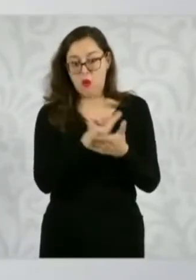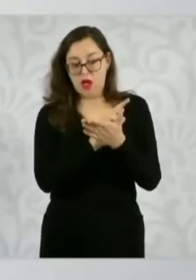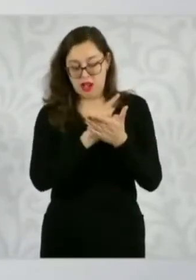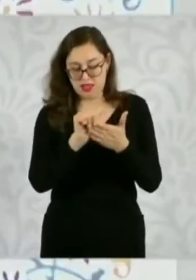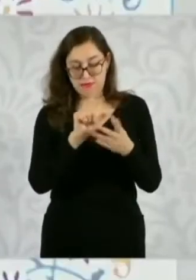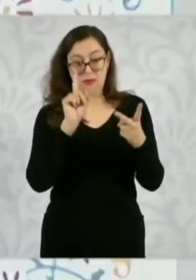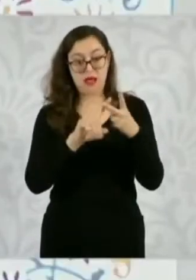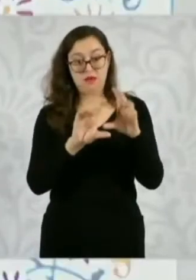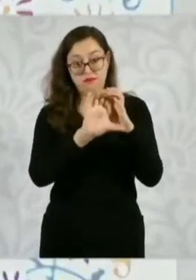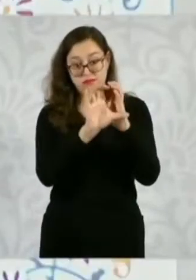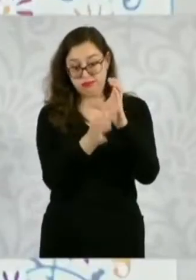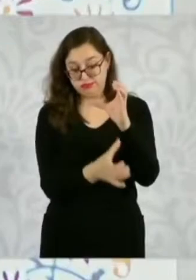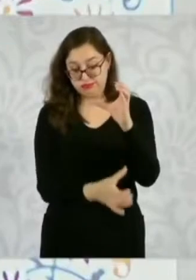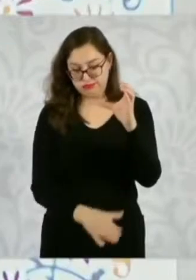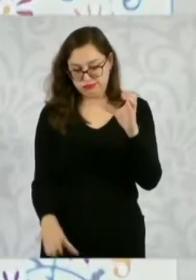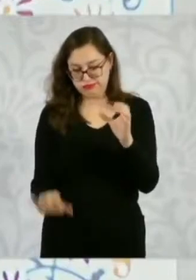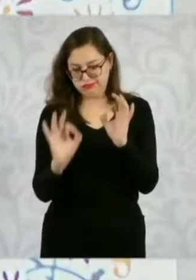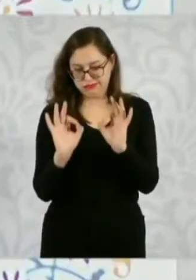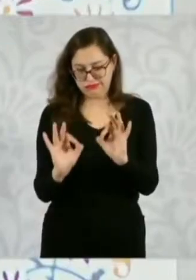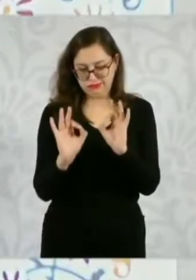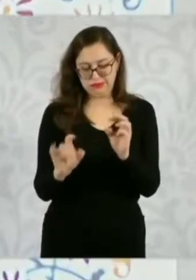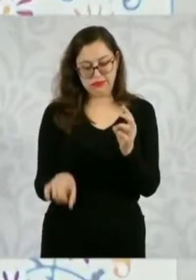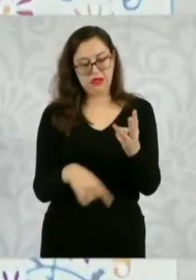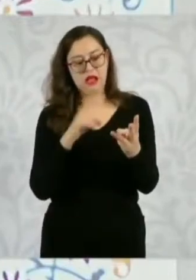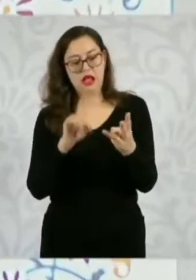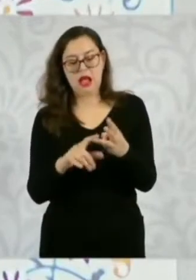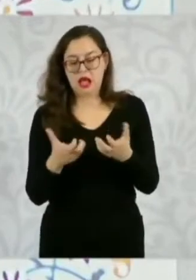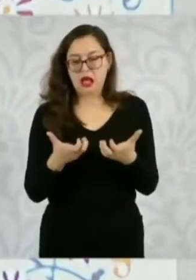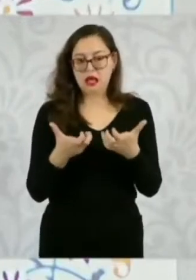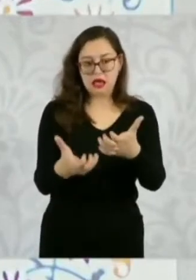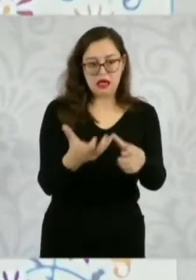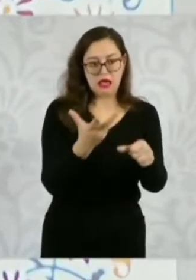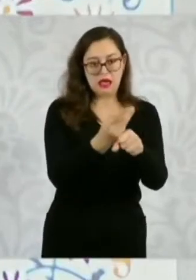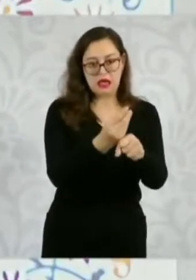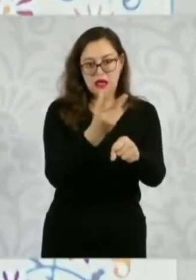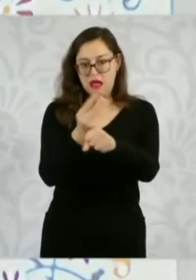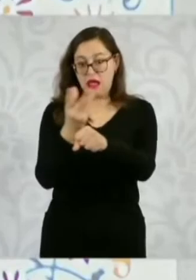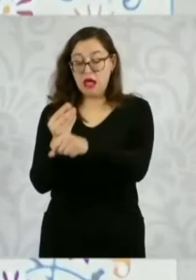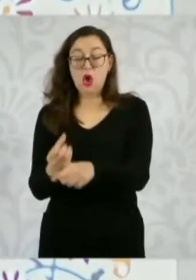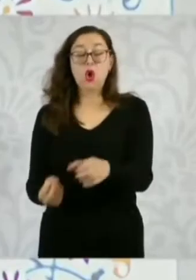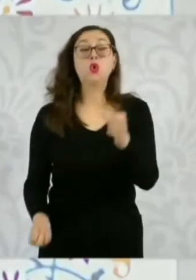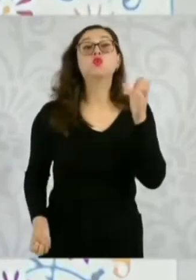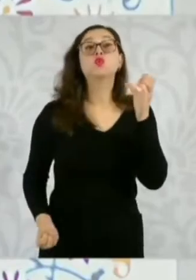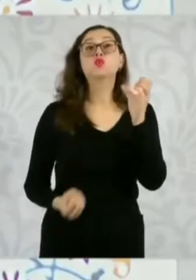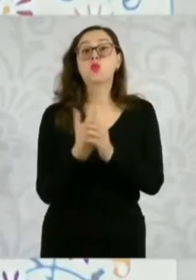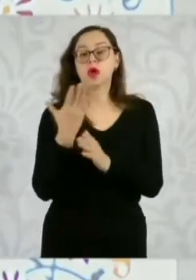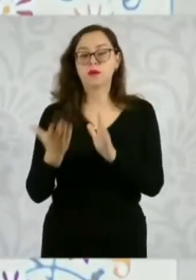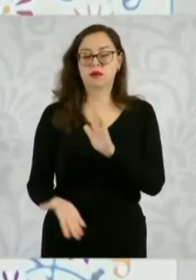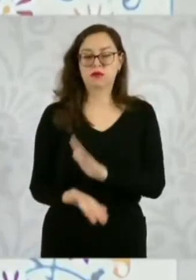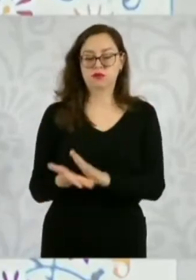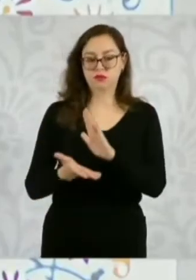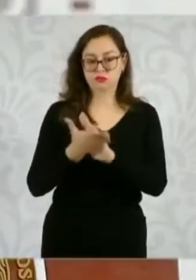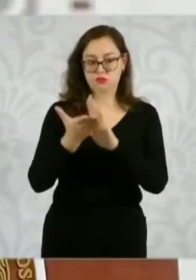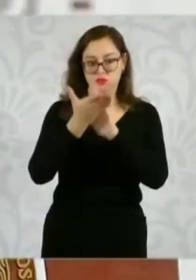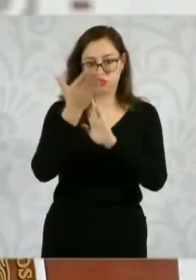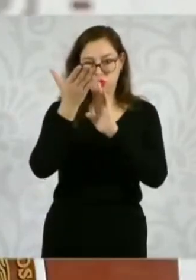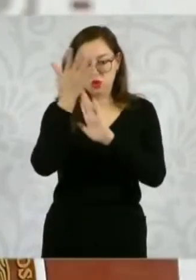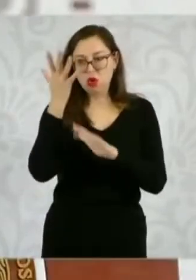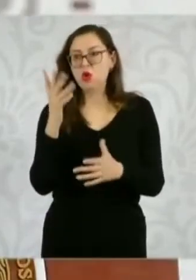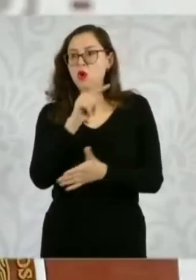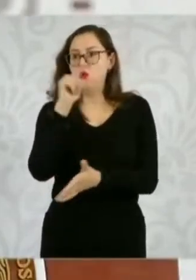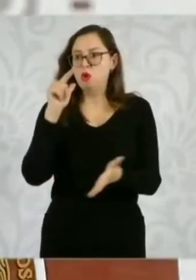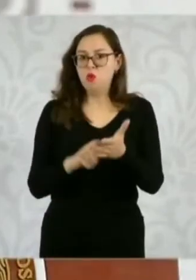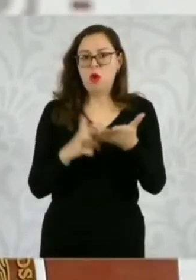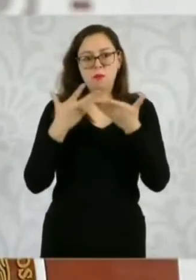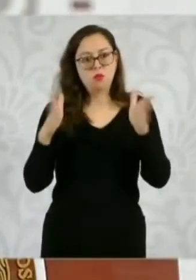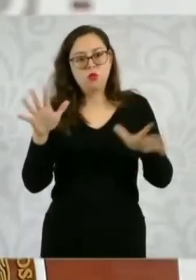drenaje, el mantenimiento de vialidades, las vialidades nuevas que se requieran hacer, los espacios públicos,